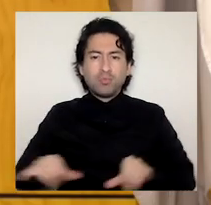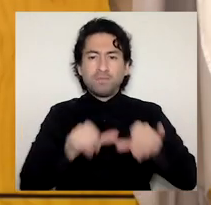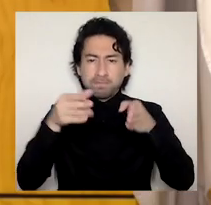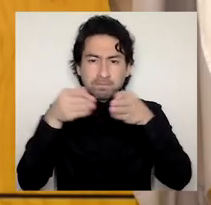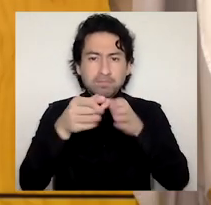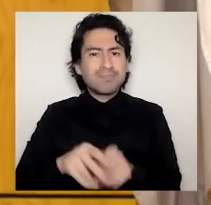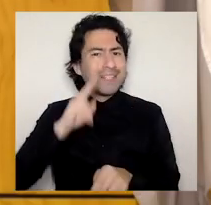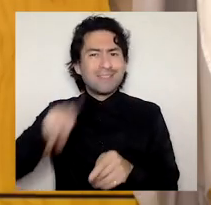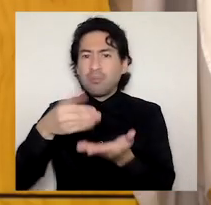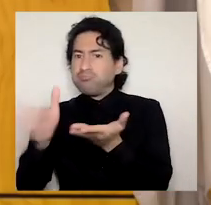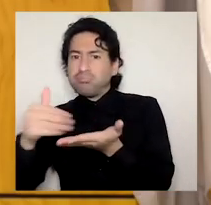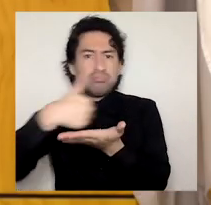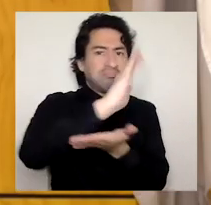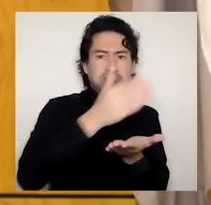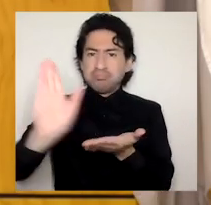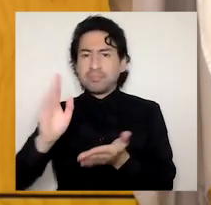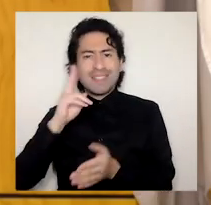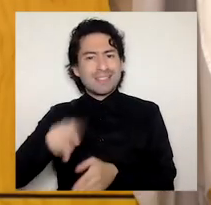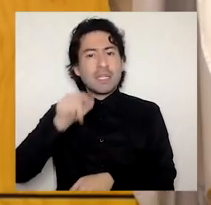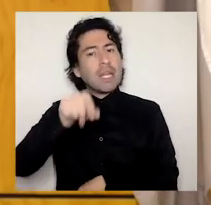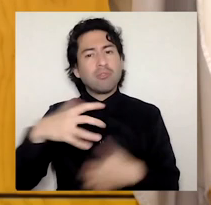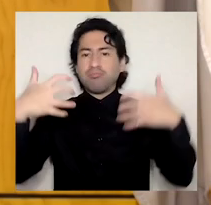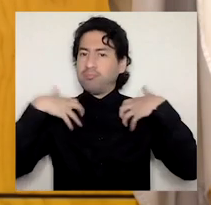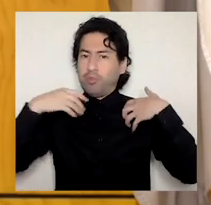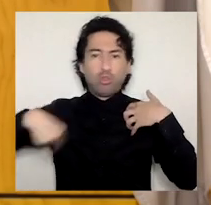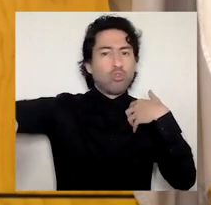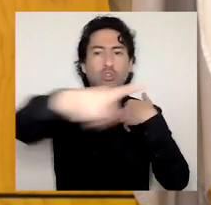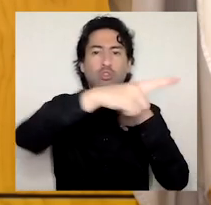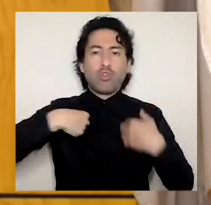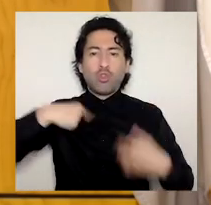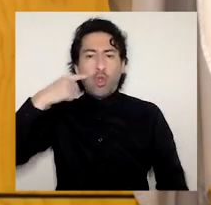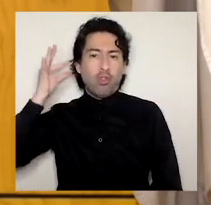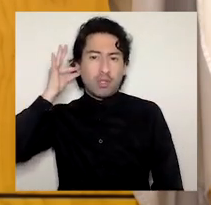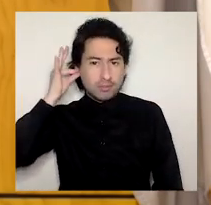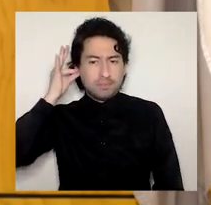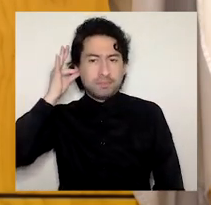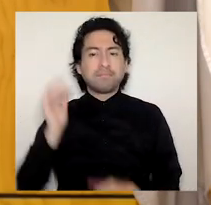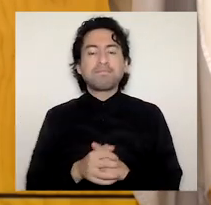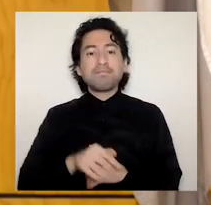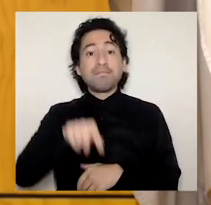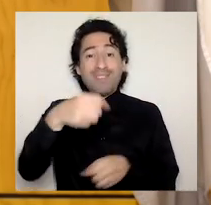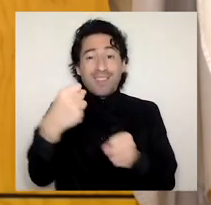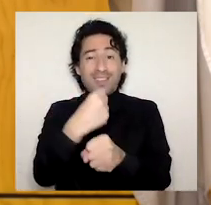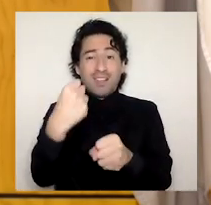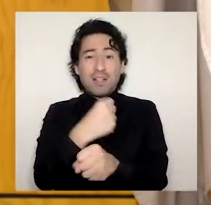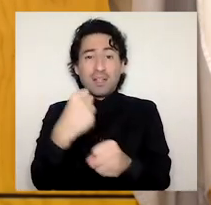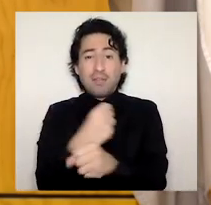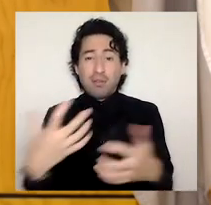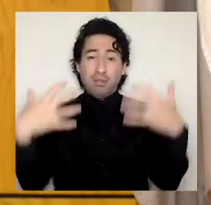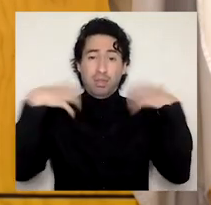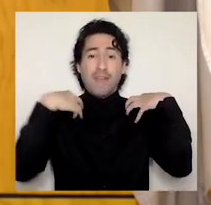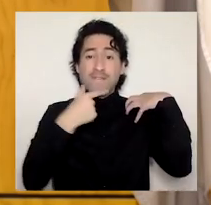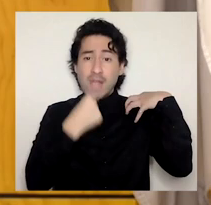duda esta tarea no será fácil pero es necesario recordar que la vida cotidiana para miles